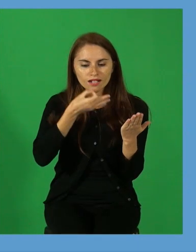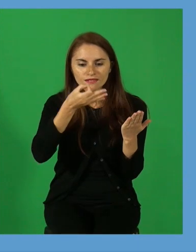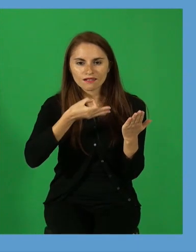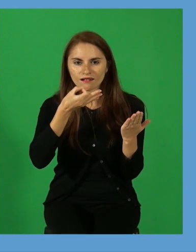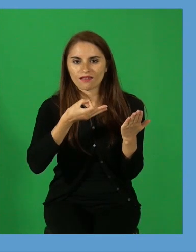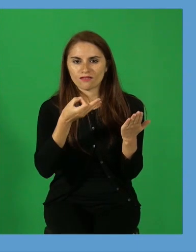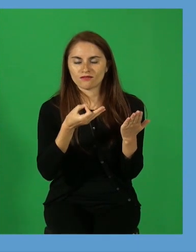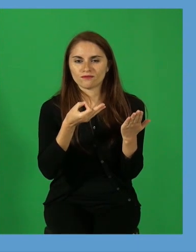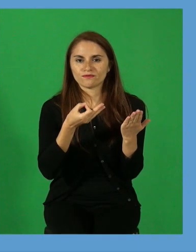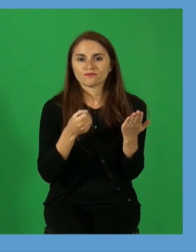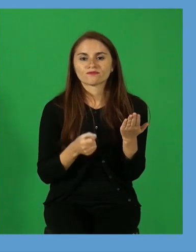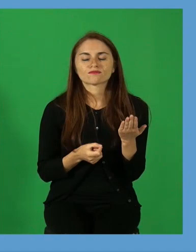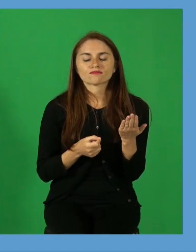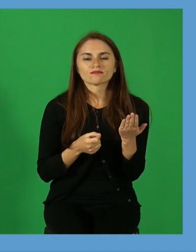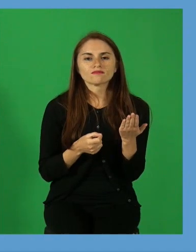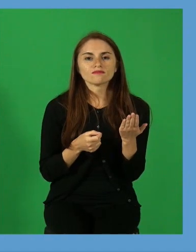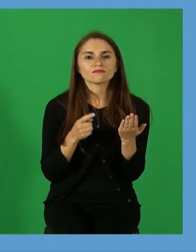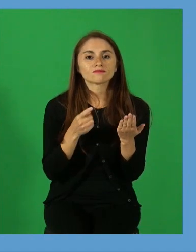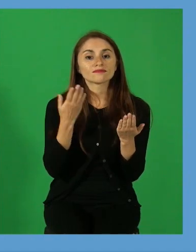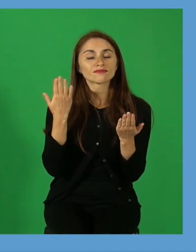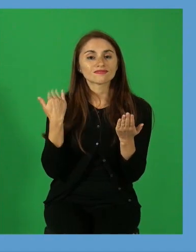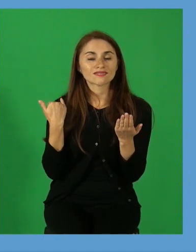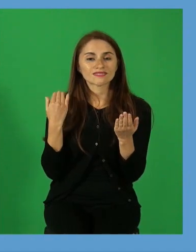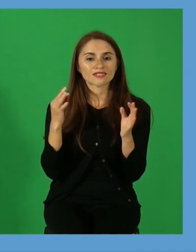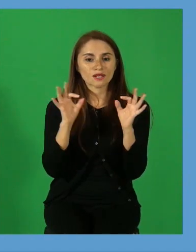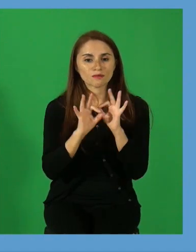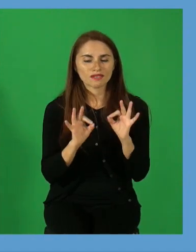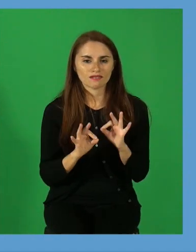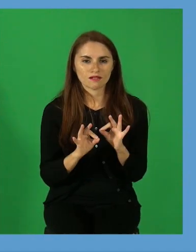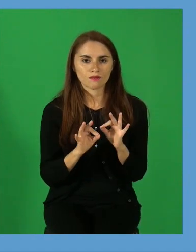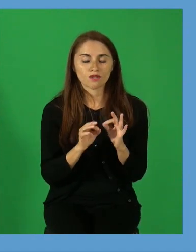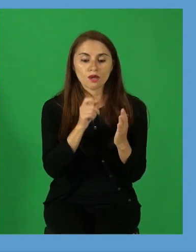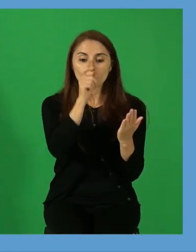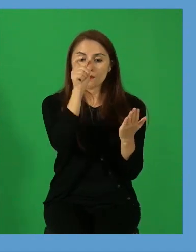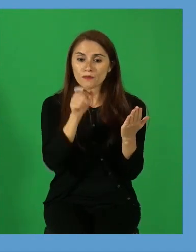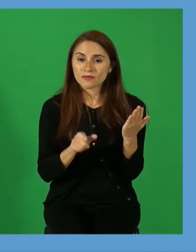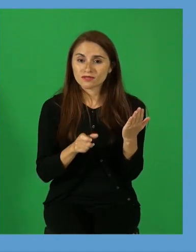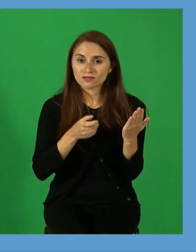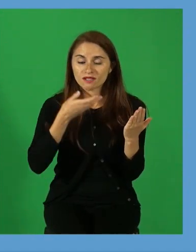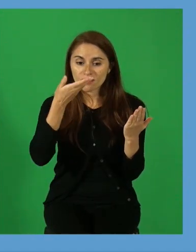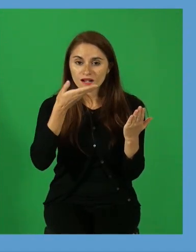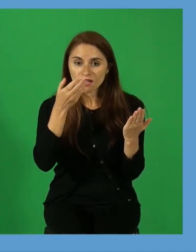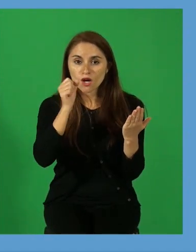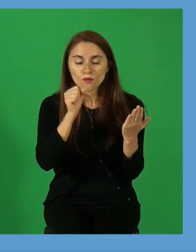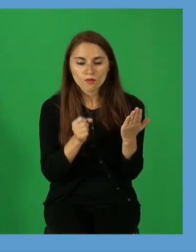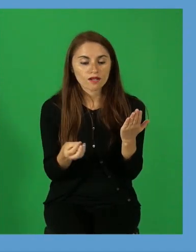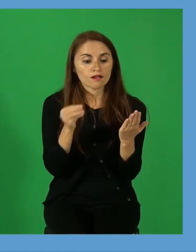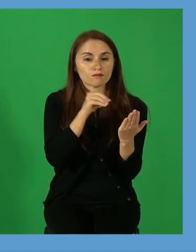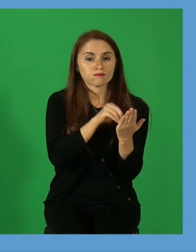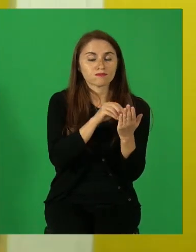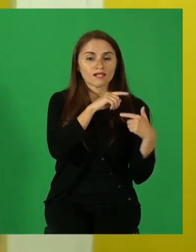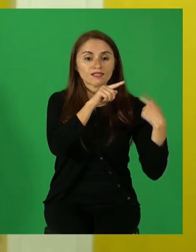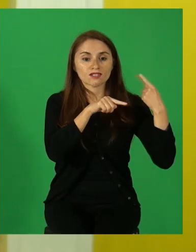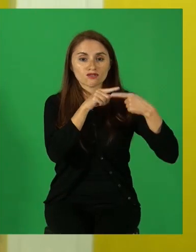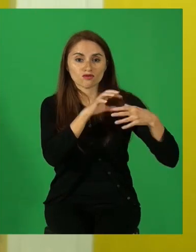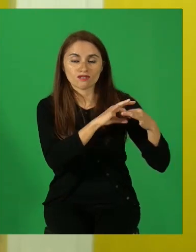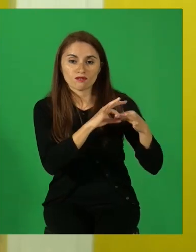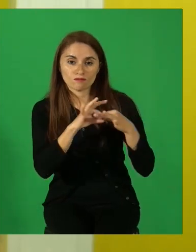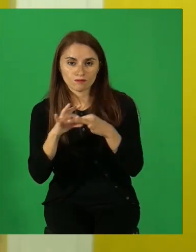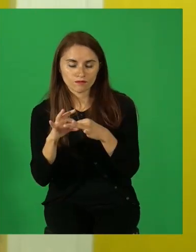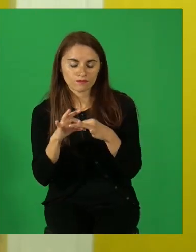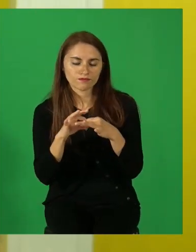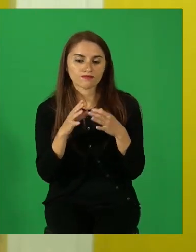aquella vez dijimos que los narradores pueden estar dentro de la historia y los